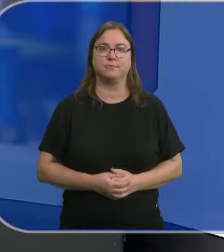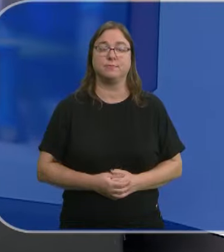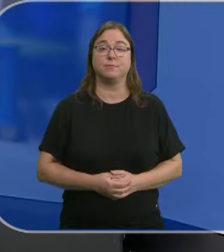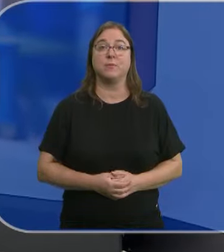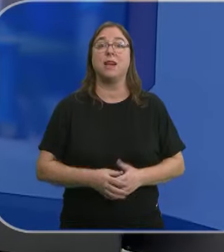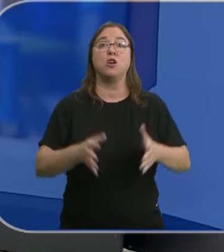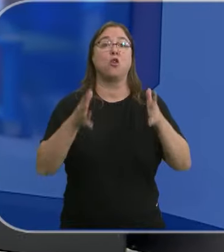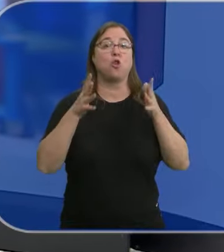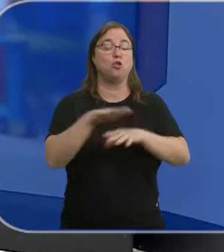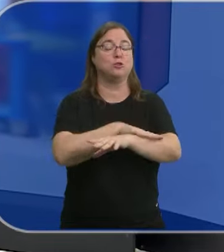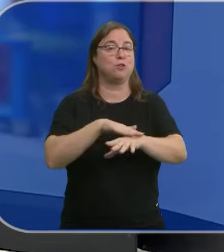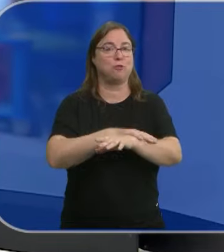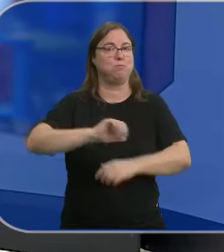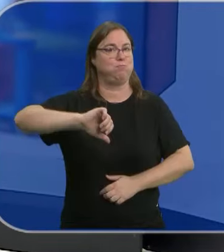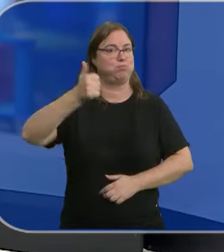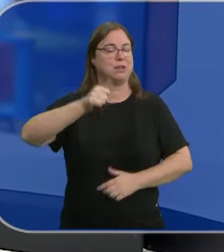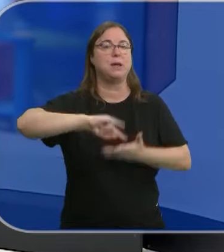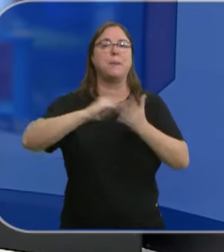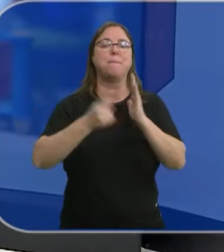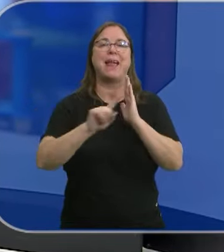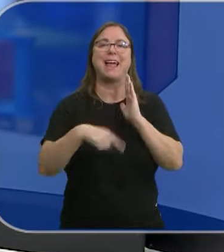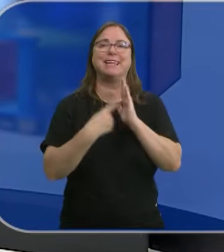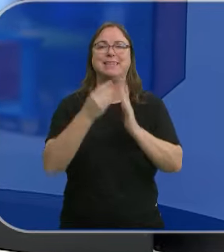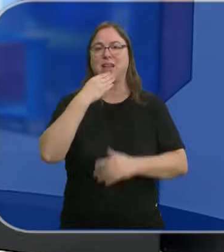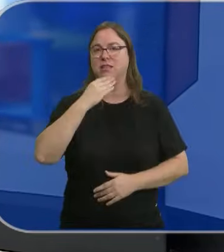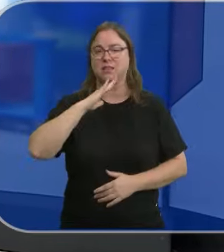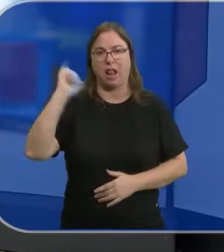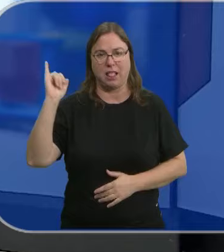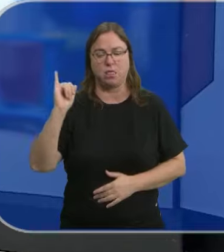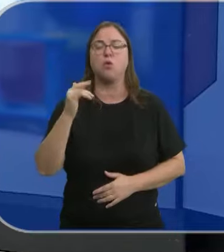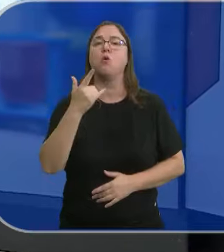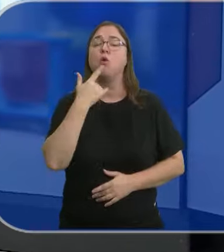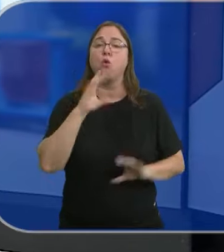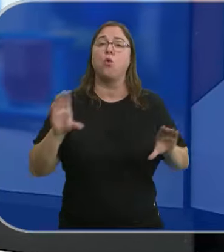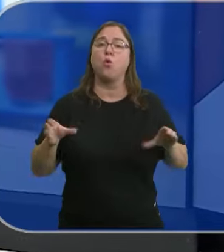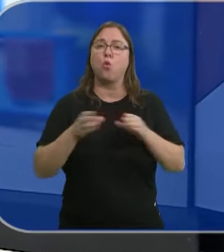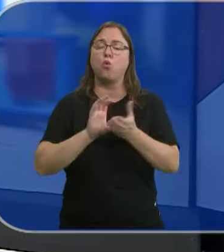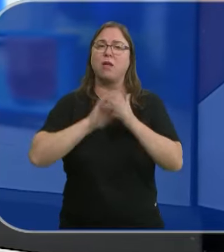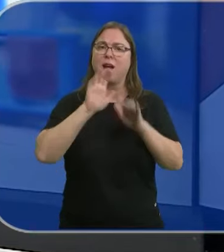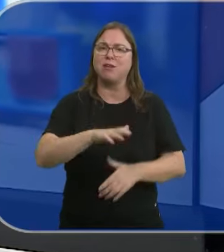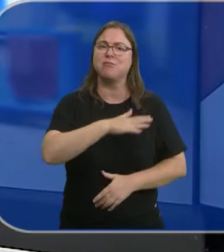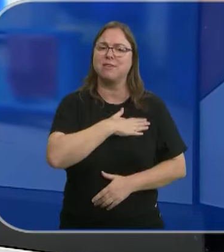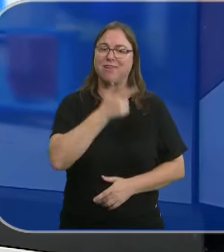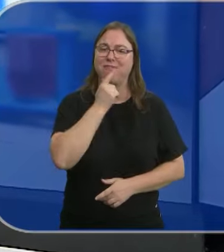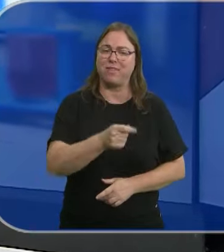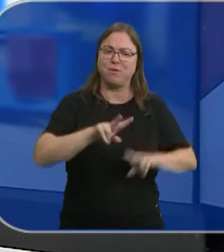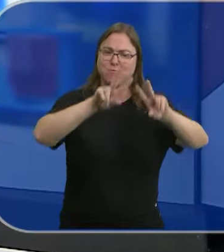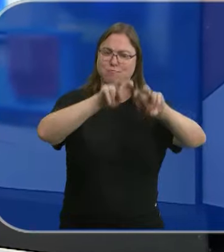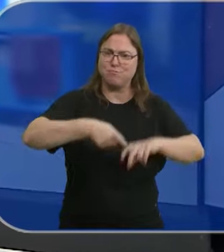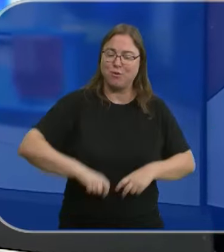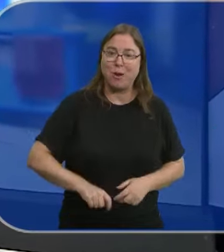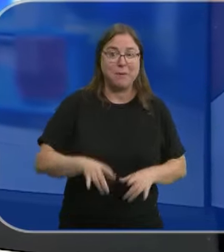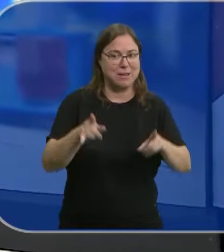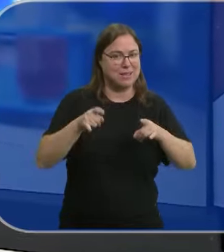El Consejo de Gobierno ha dado luz verde al plan integral del talento. La Junta quiere apostar por dar facilidades a los investigadores y por